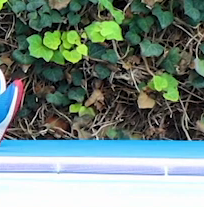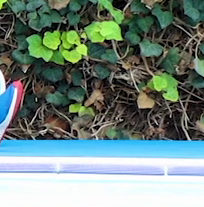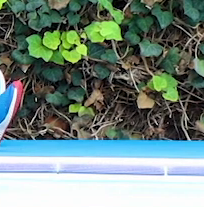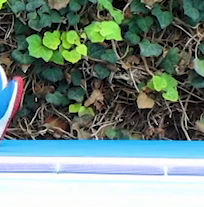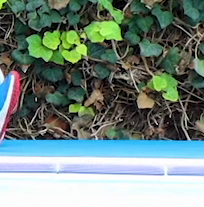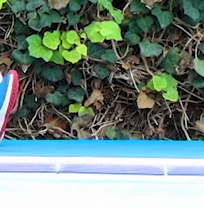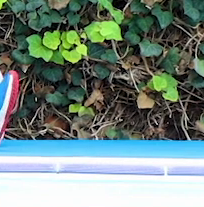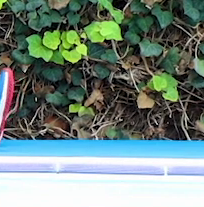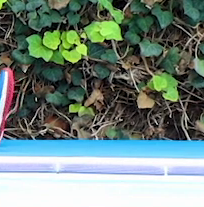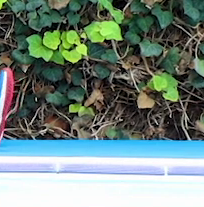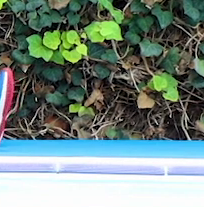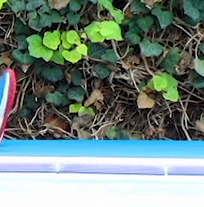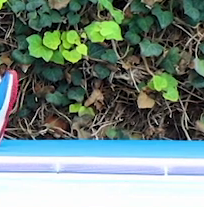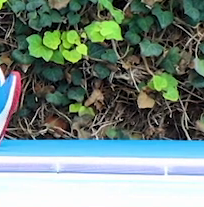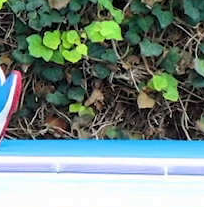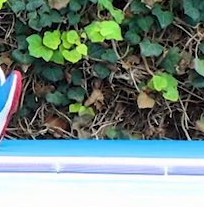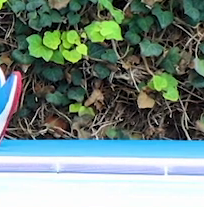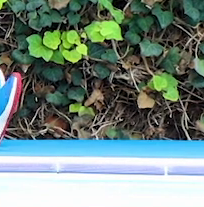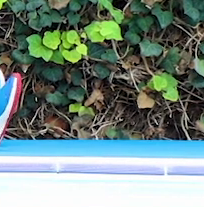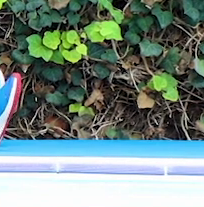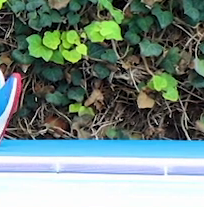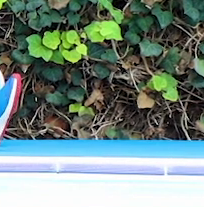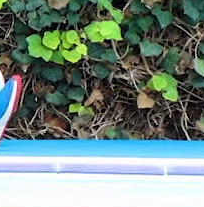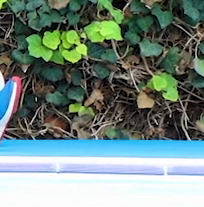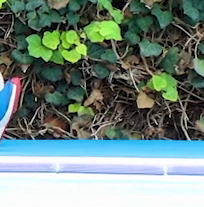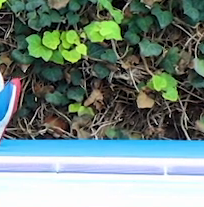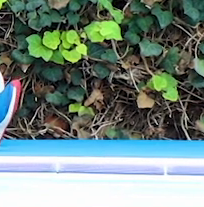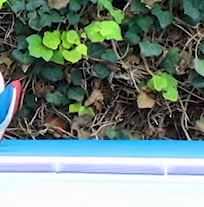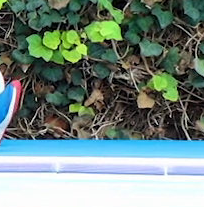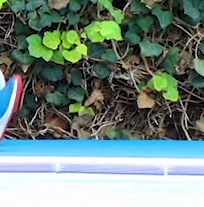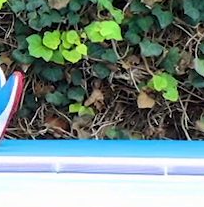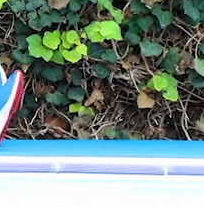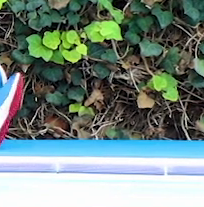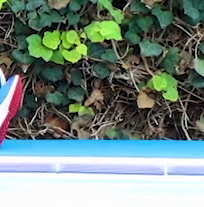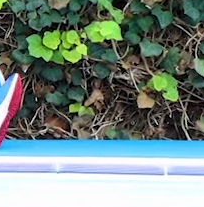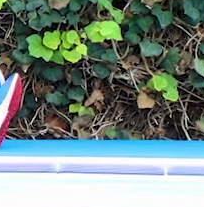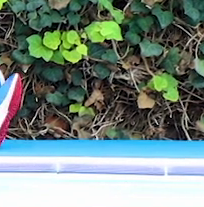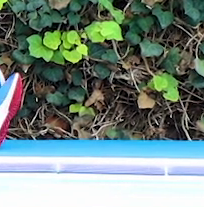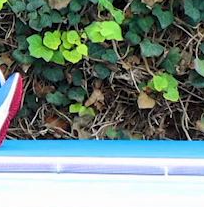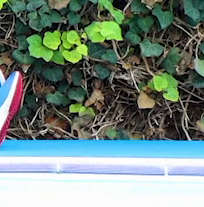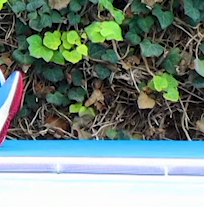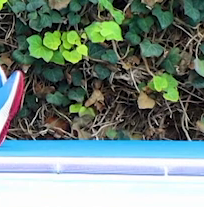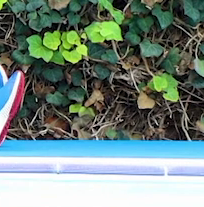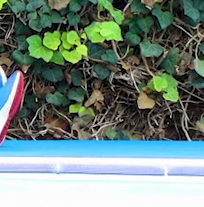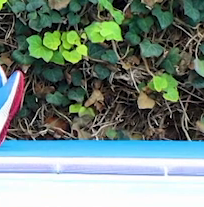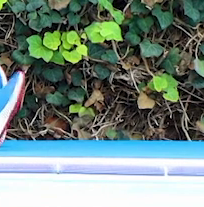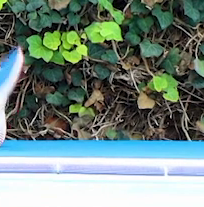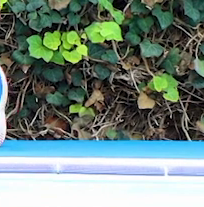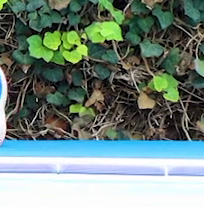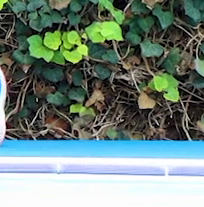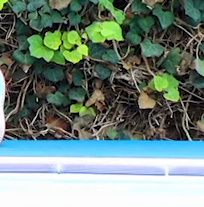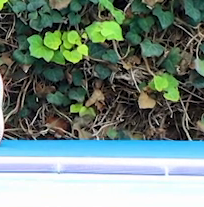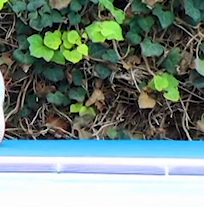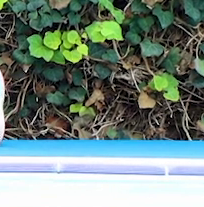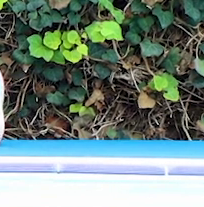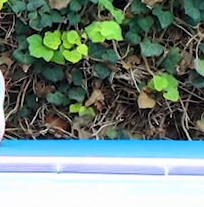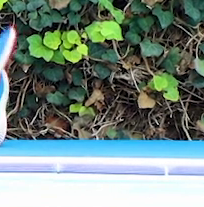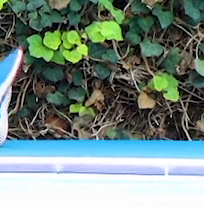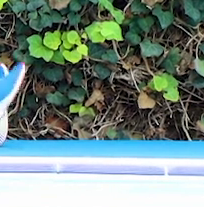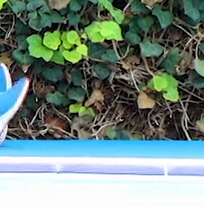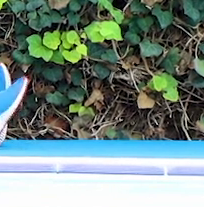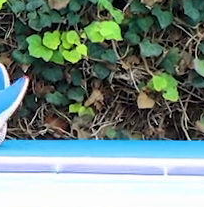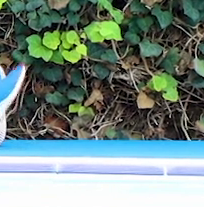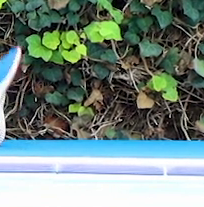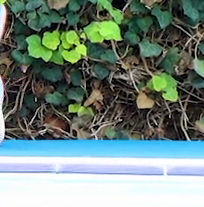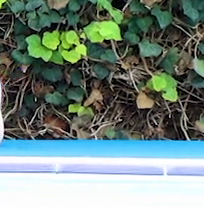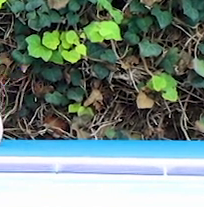Volvemos a respirar y nos preparamos para hacer otra vez el ejercicio. Levantamos pierna derecha. Una,